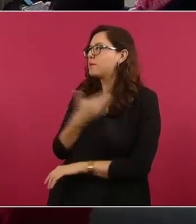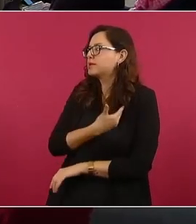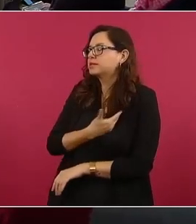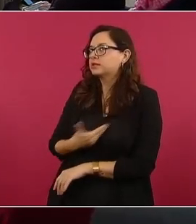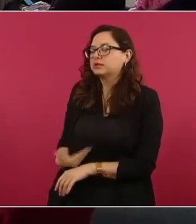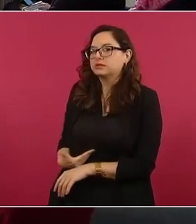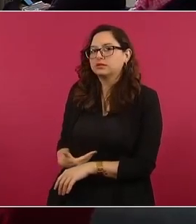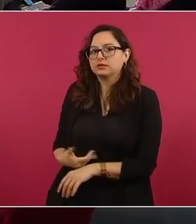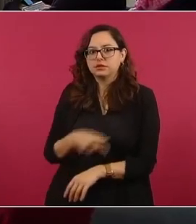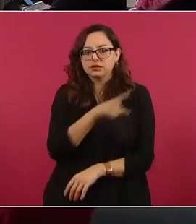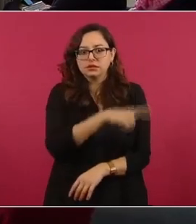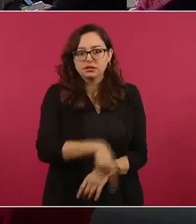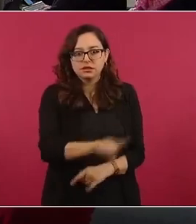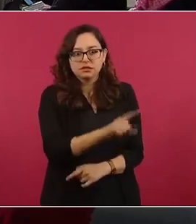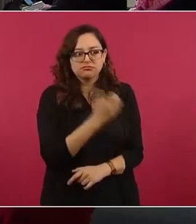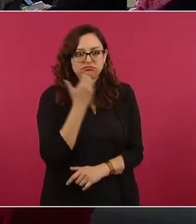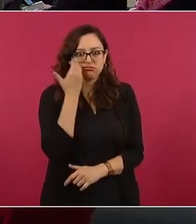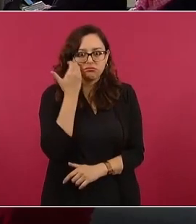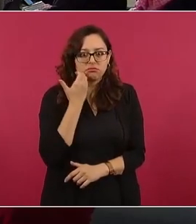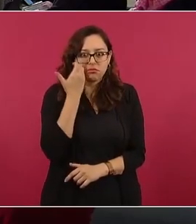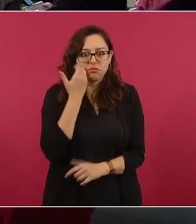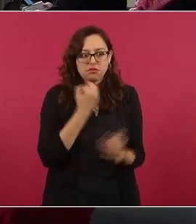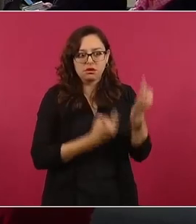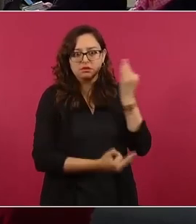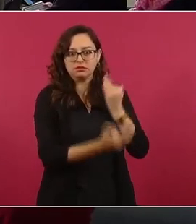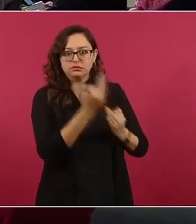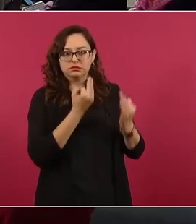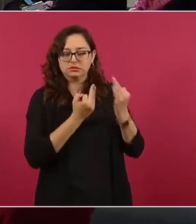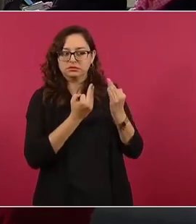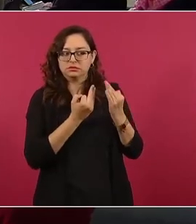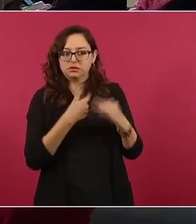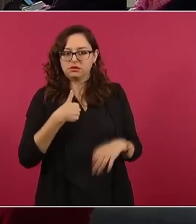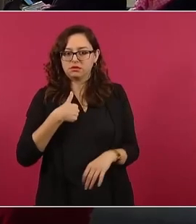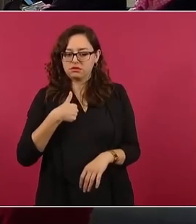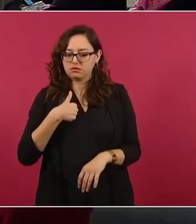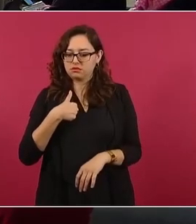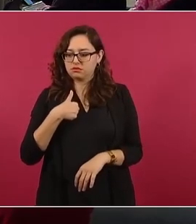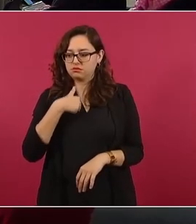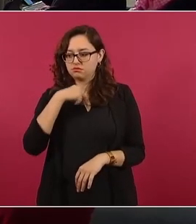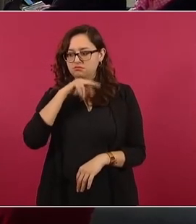Entonces, eso sí me preocuparía mucho.